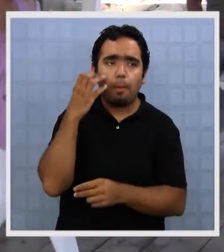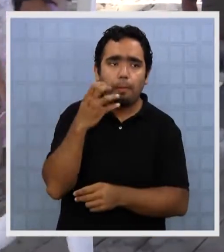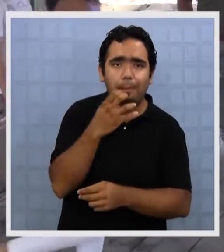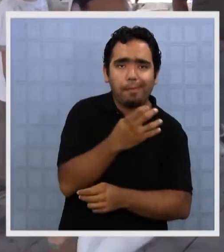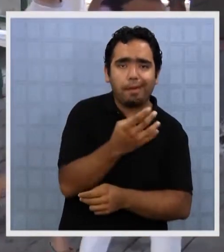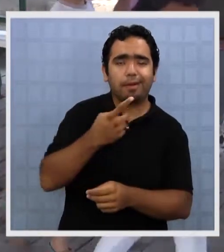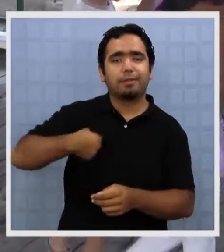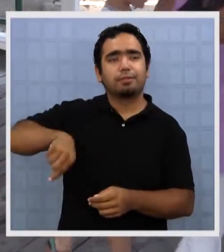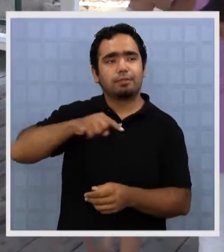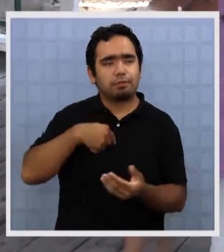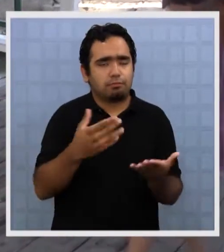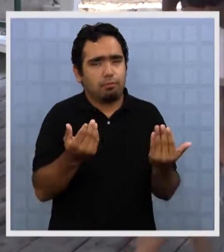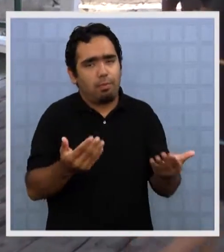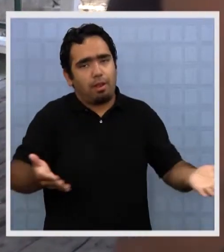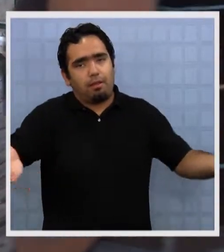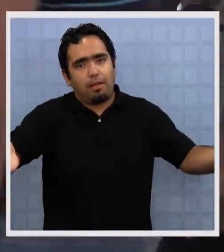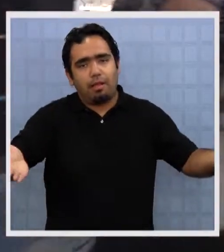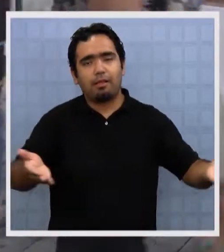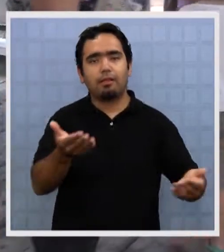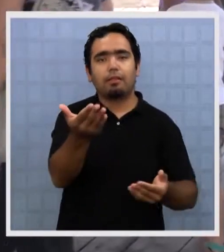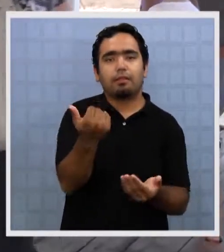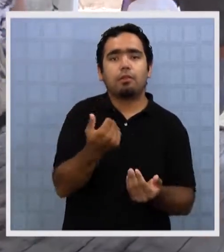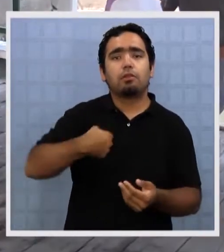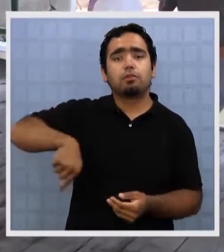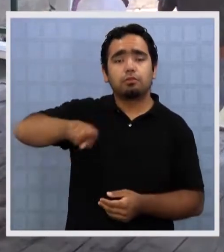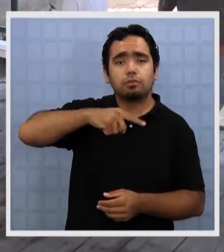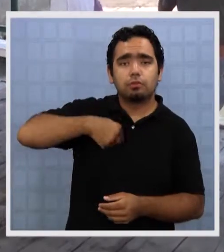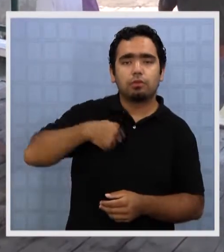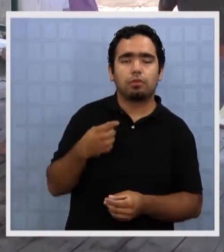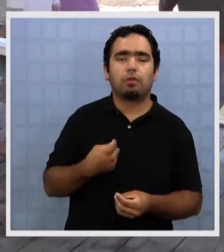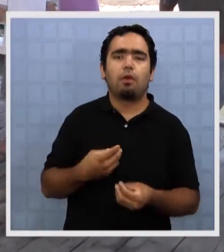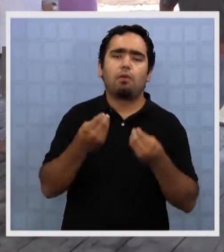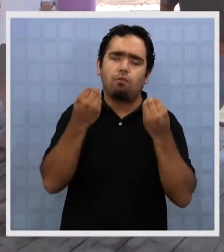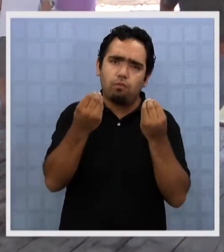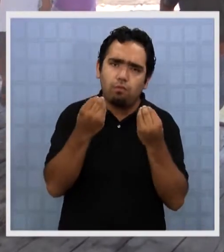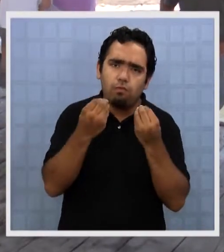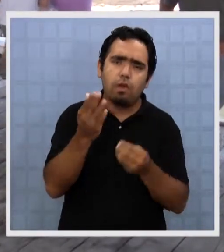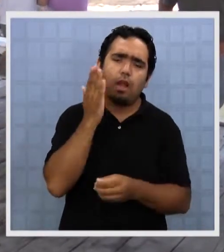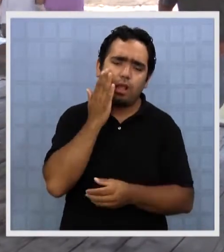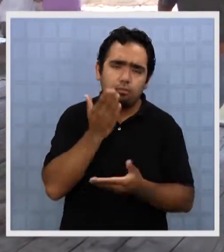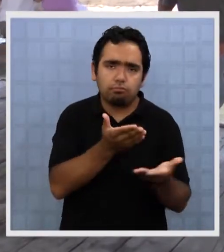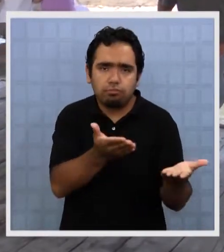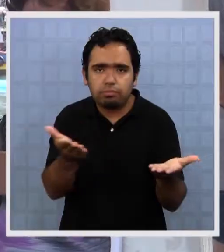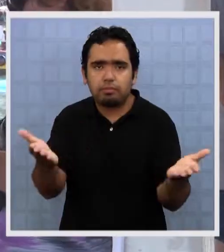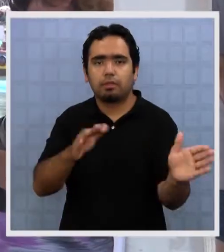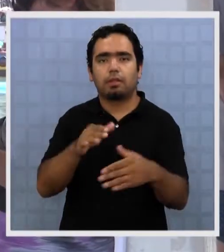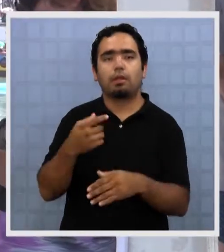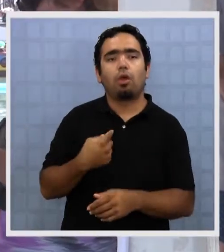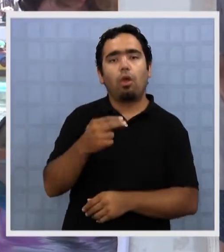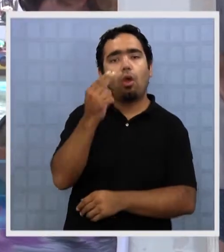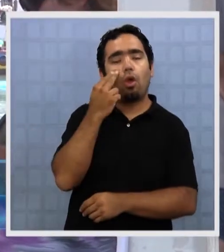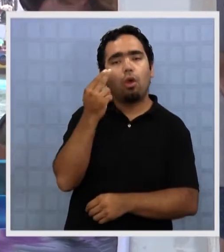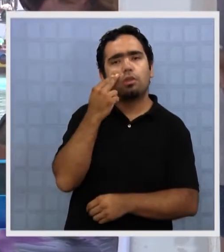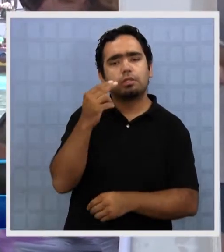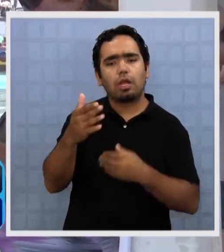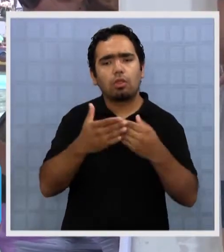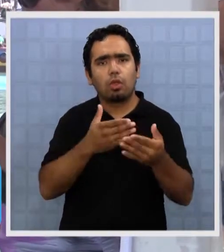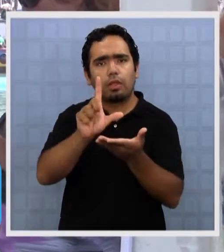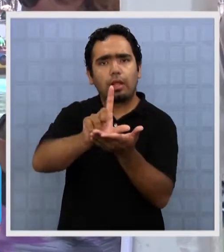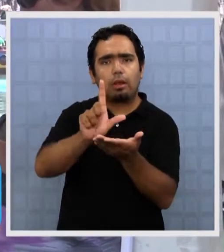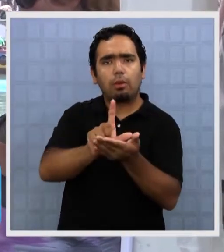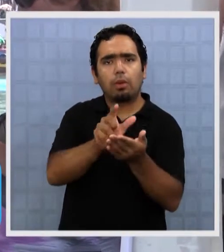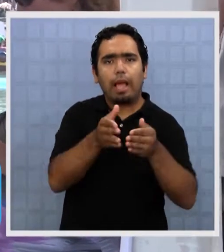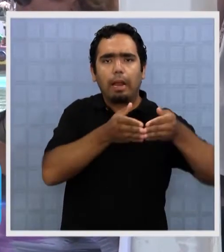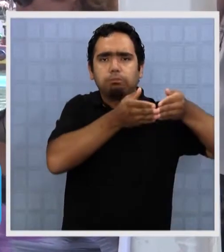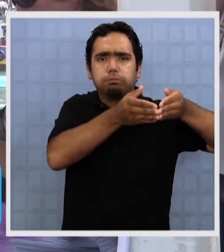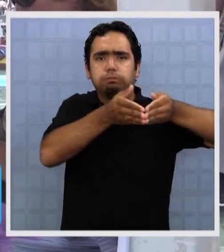que acá nosotros lo estamos esperando con los brazos abiertos a todos los turistas y le damos nosotros una muy buena atención. Conocer el sitio exacto del hundimiento de la